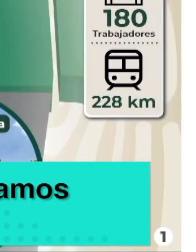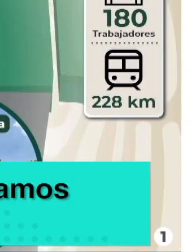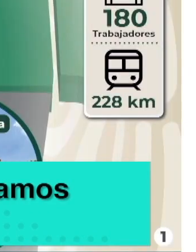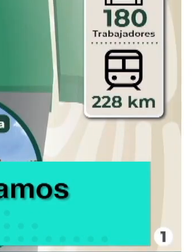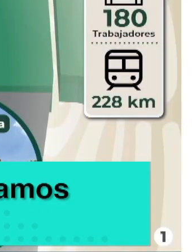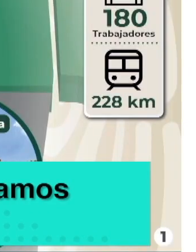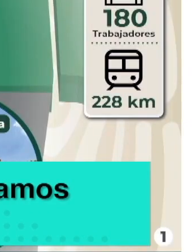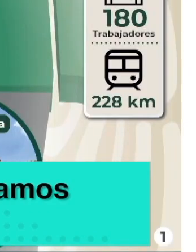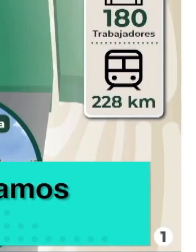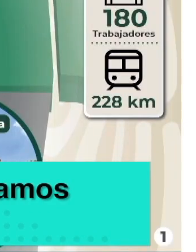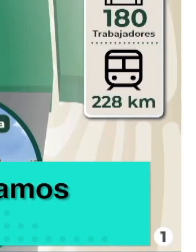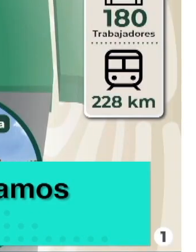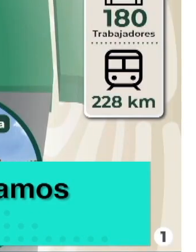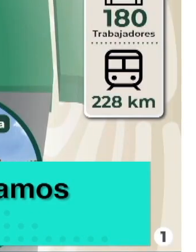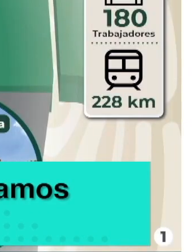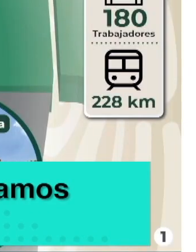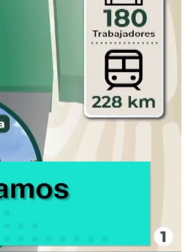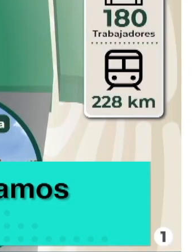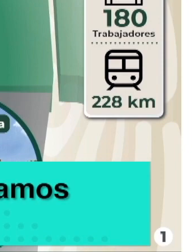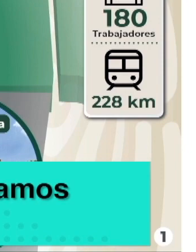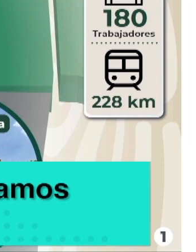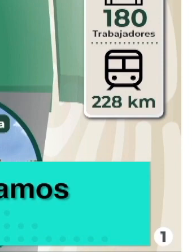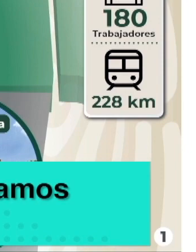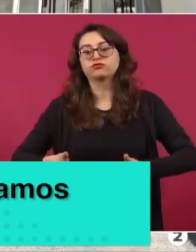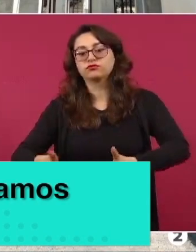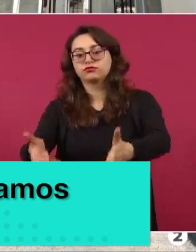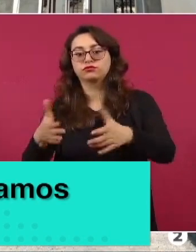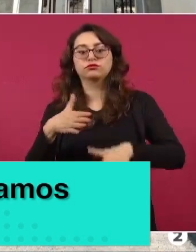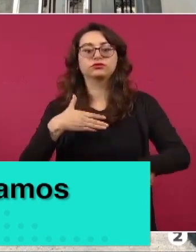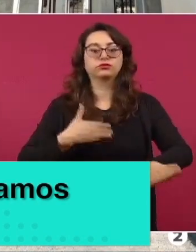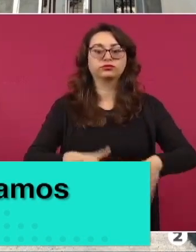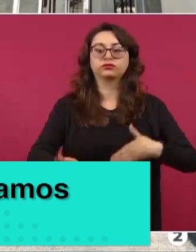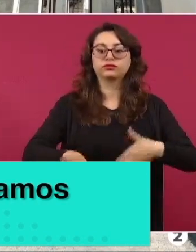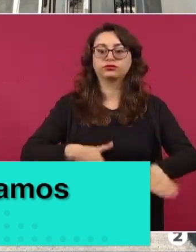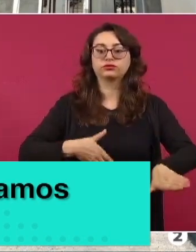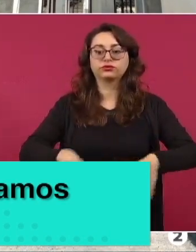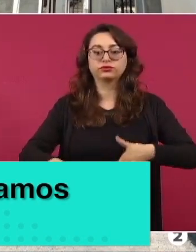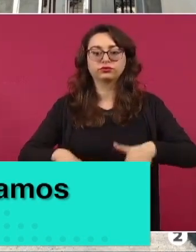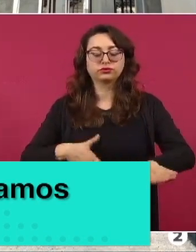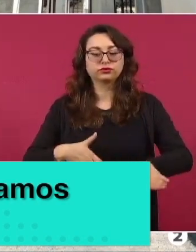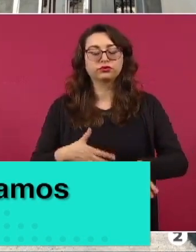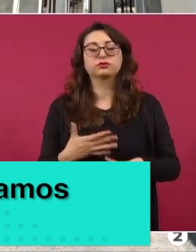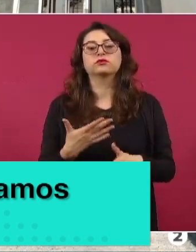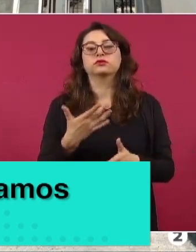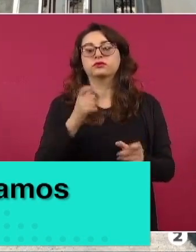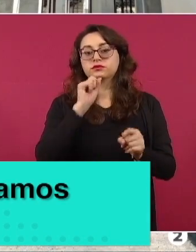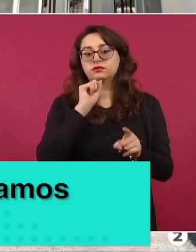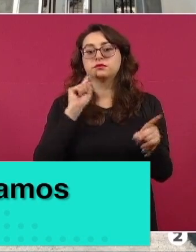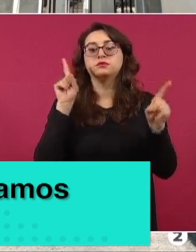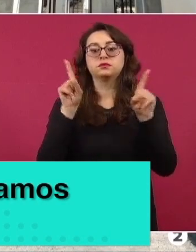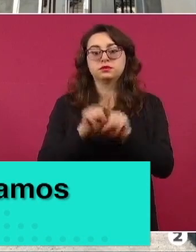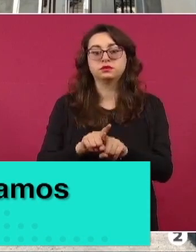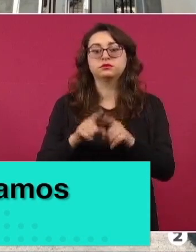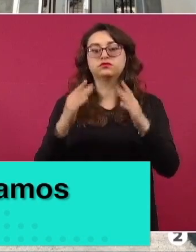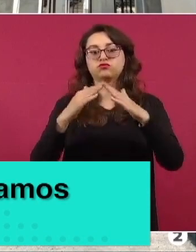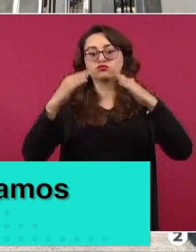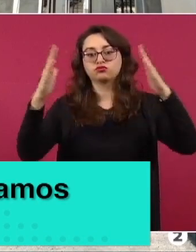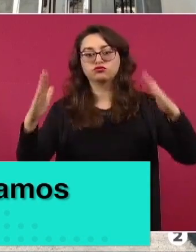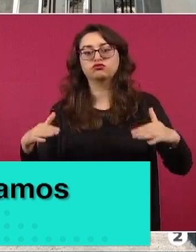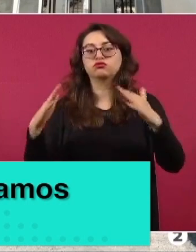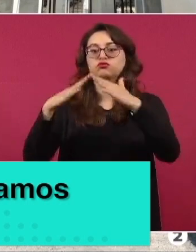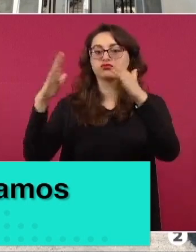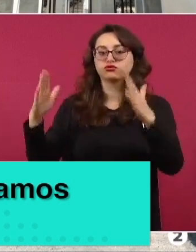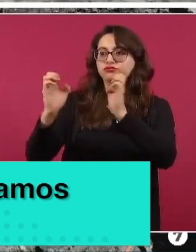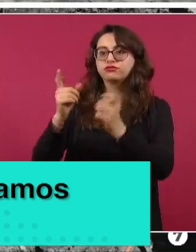exploración y excavación en los tramos del 1 al 5 de Tren Maya. Ahora, solo resta el análisis de la información